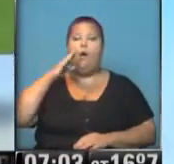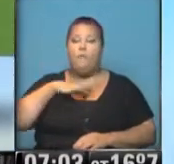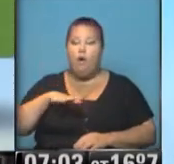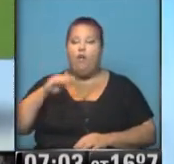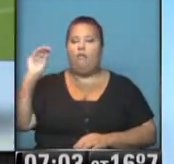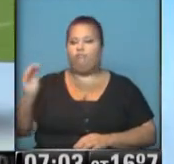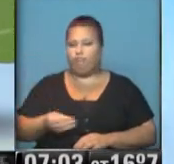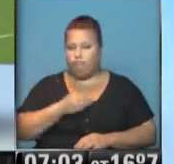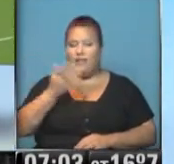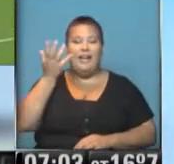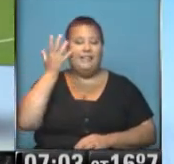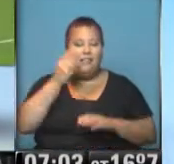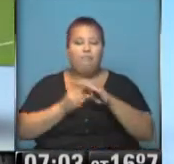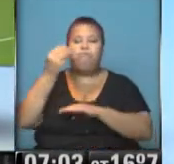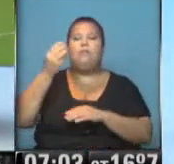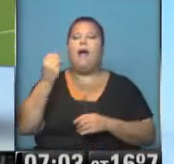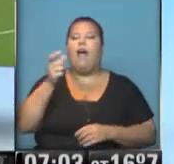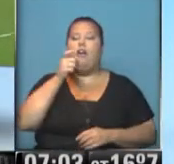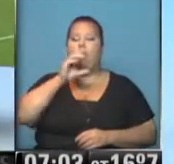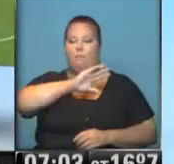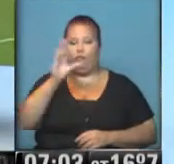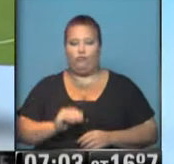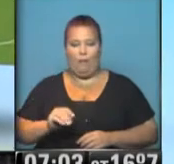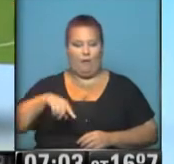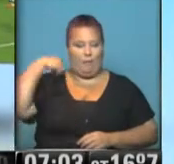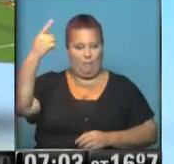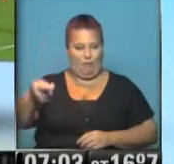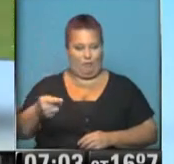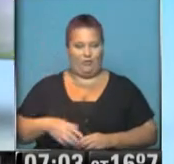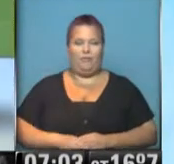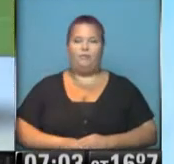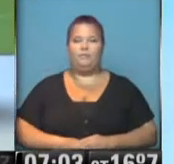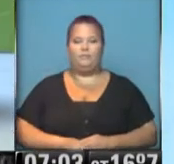año con una derrota y Tigre se clasificó para la próxima sudamericana.